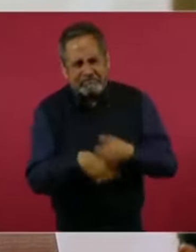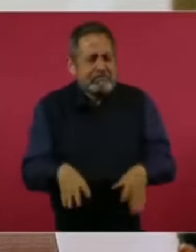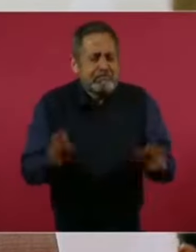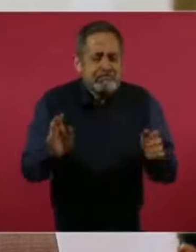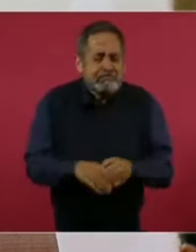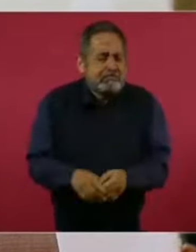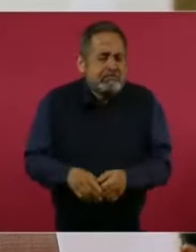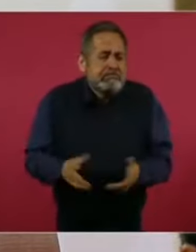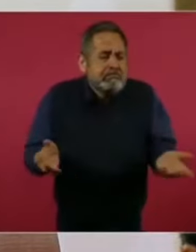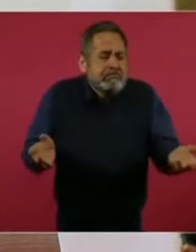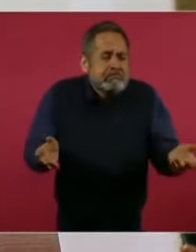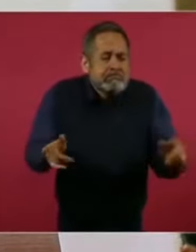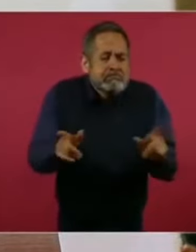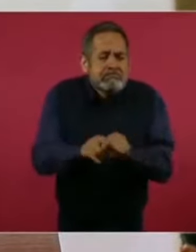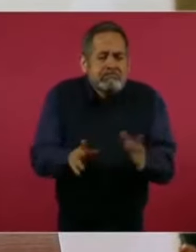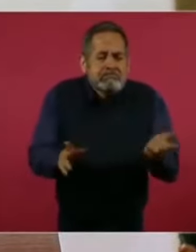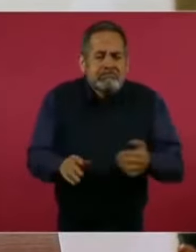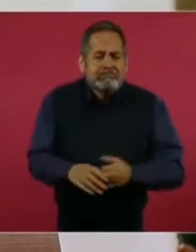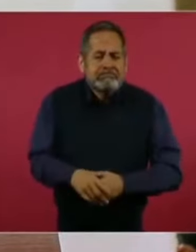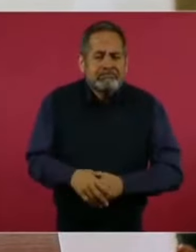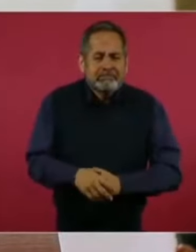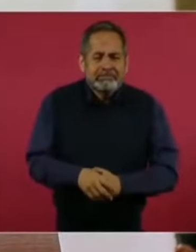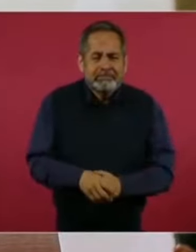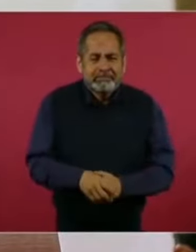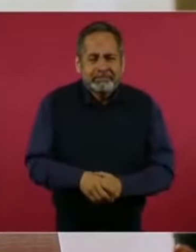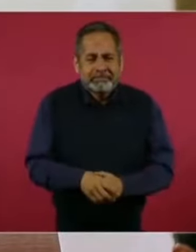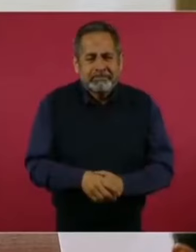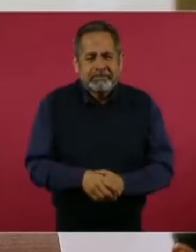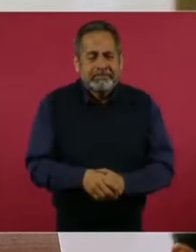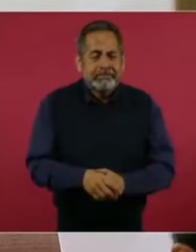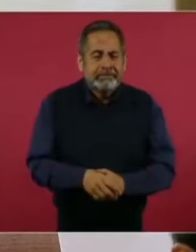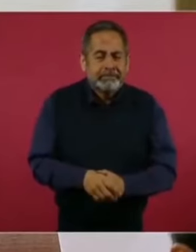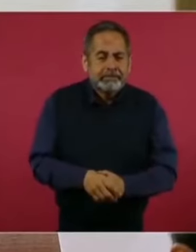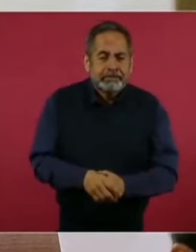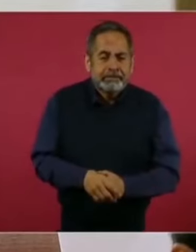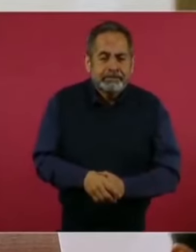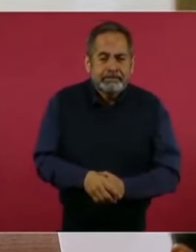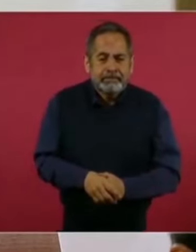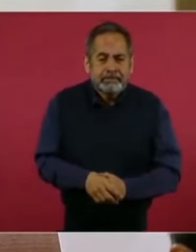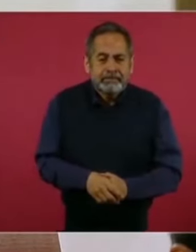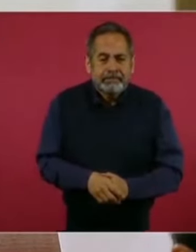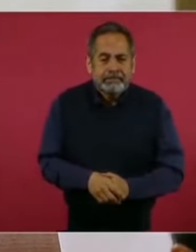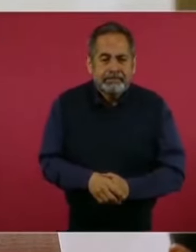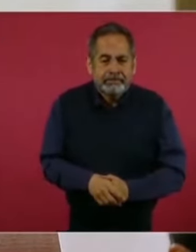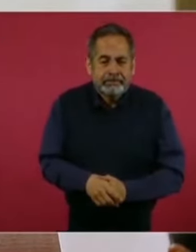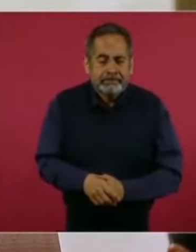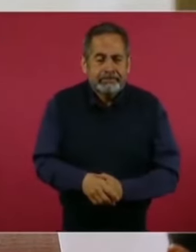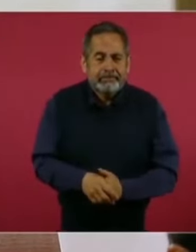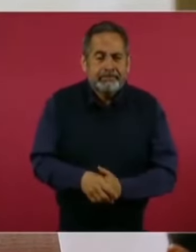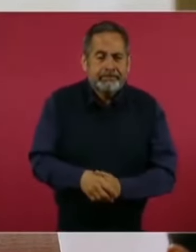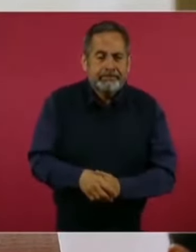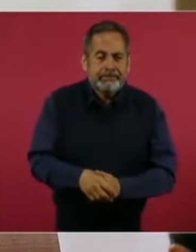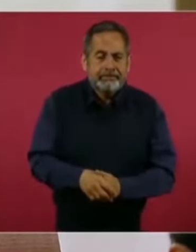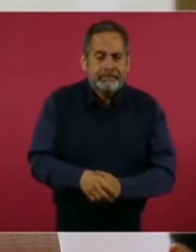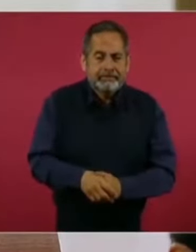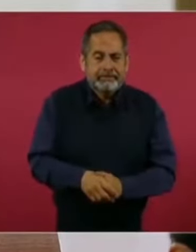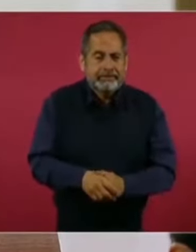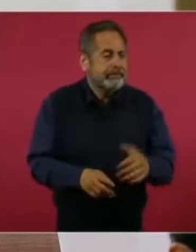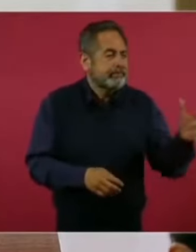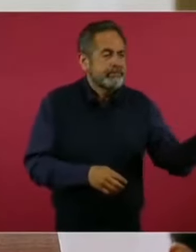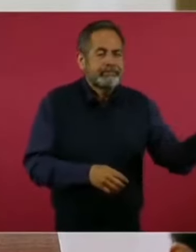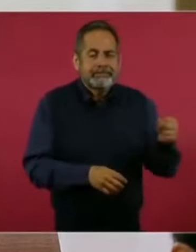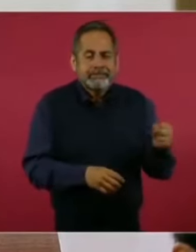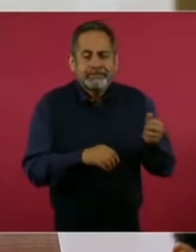no pasan de ahí, viene, traen a Cedillo,